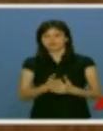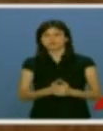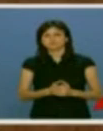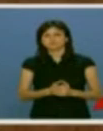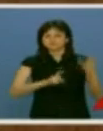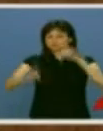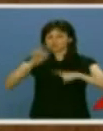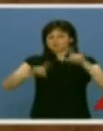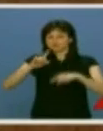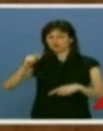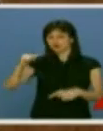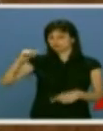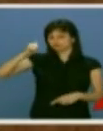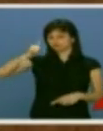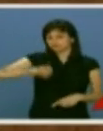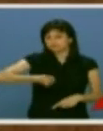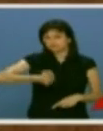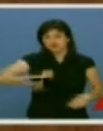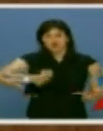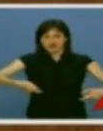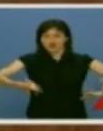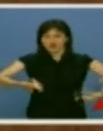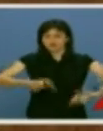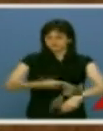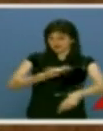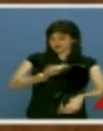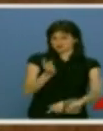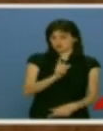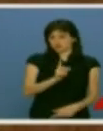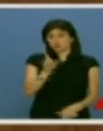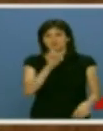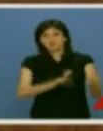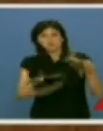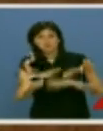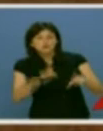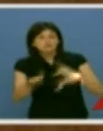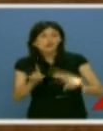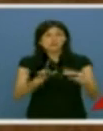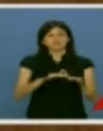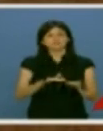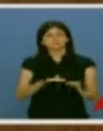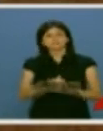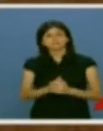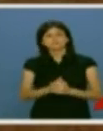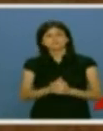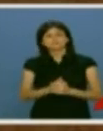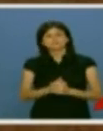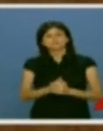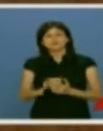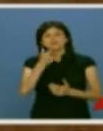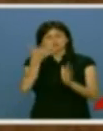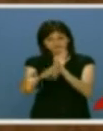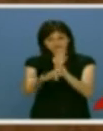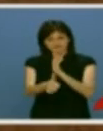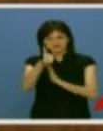su problema en estos años no ha sido de un gasto excesivo, sino de una eficiencia muy reducida. Dicho para que la gente me entienda,